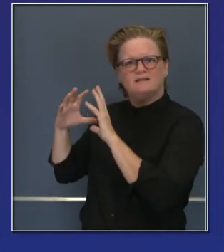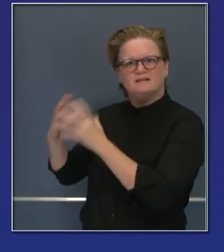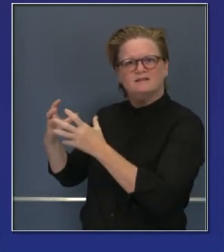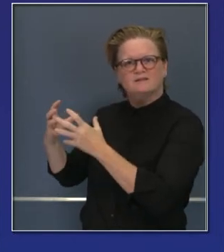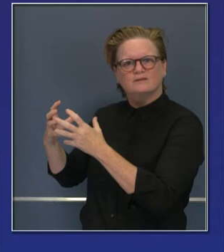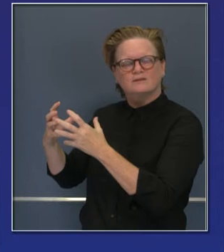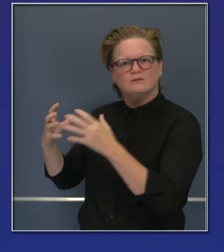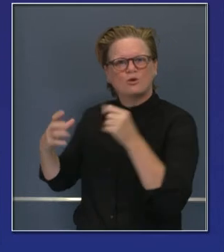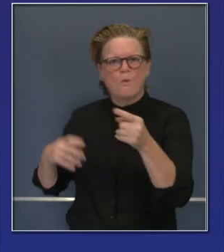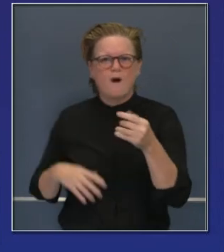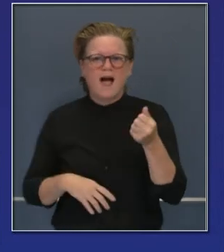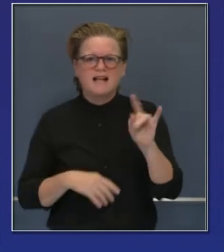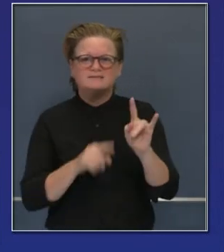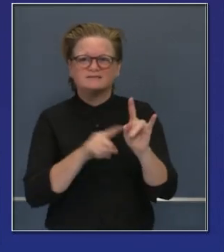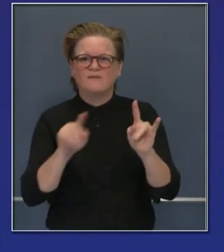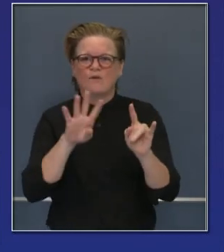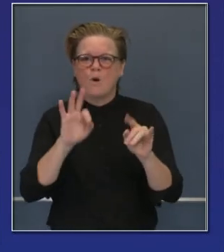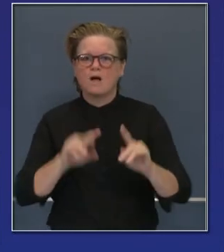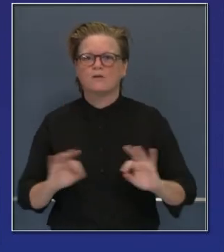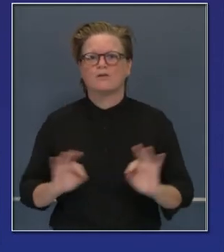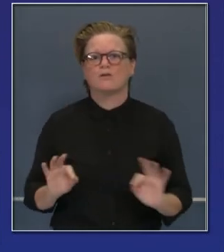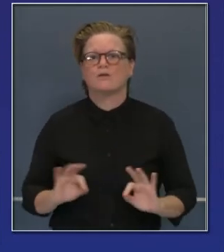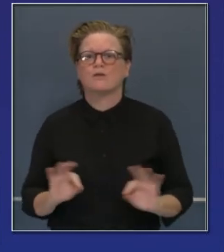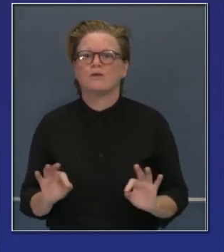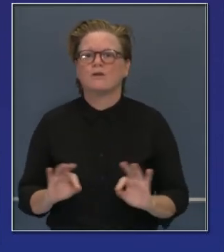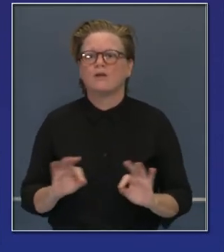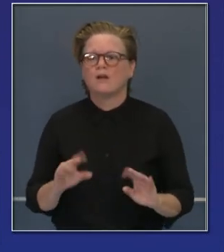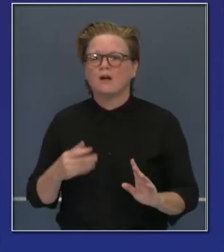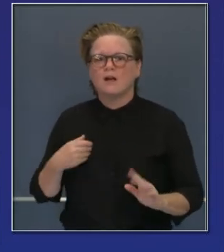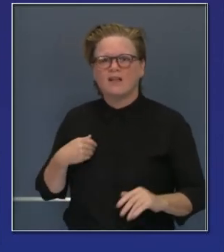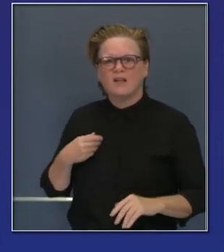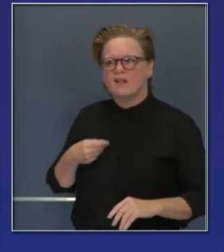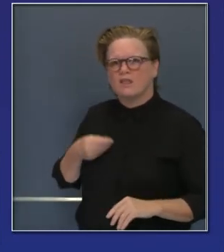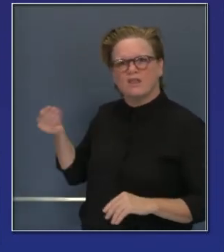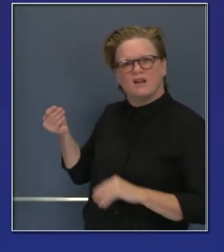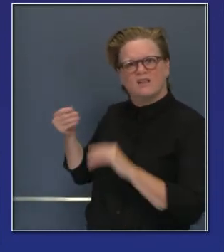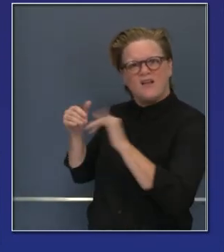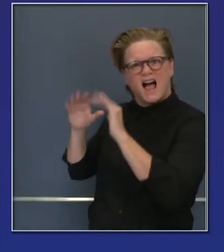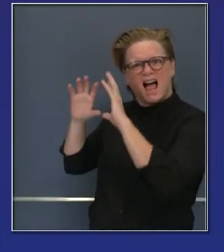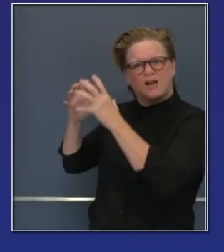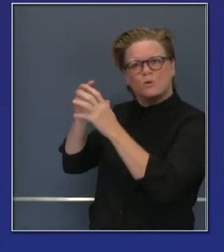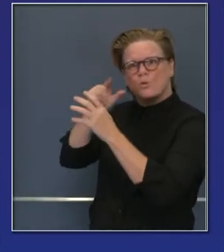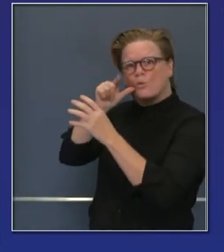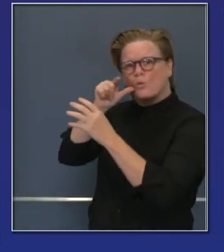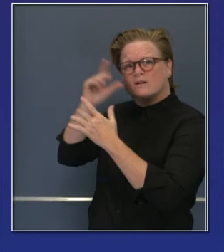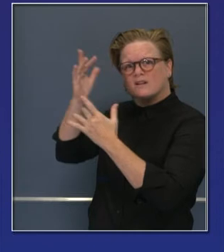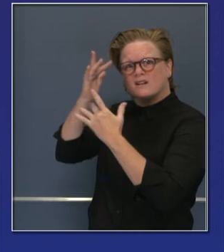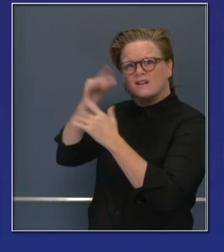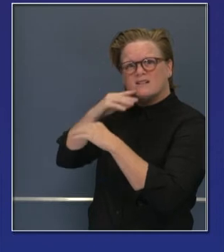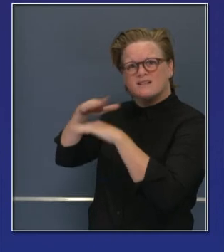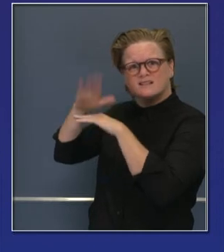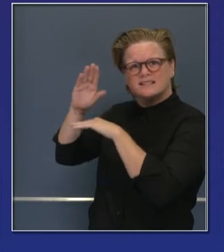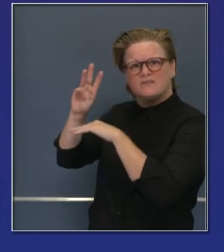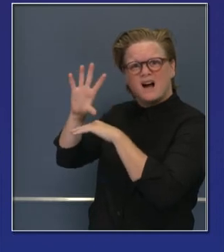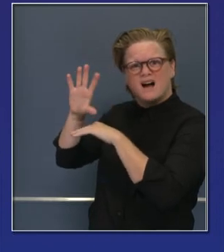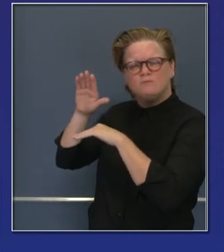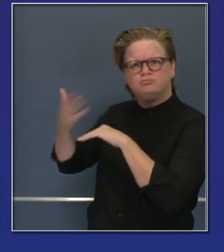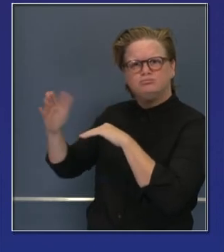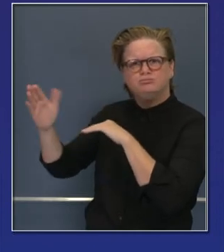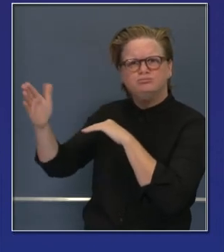para nuestro Día de Acción de Gracias tradicional o las celebraciones venideras en los días festivos?